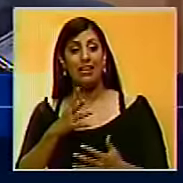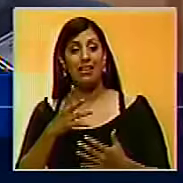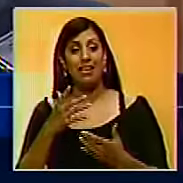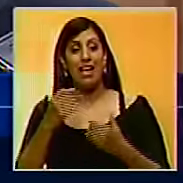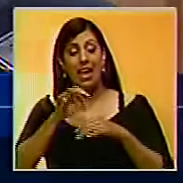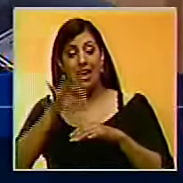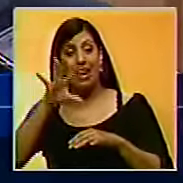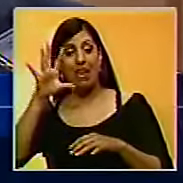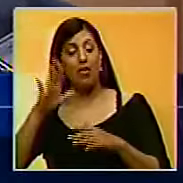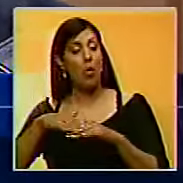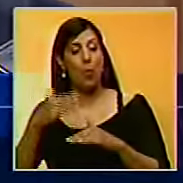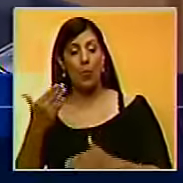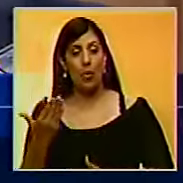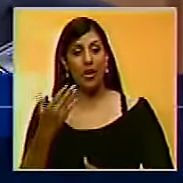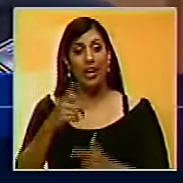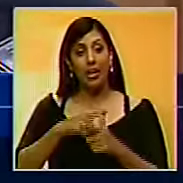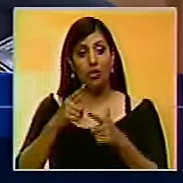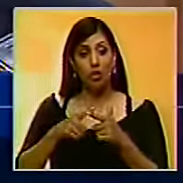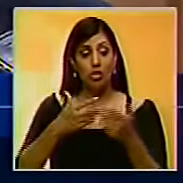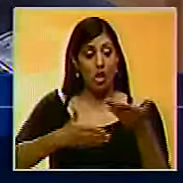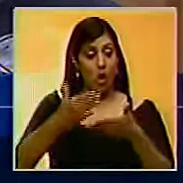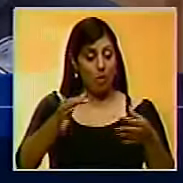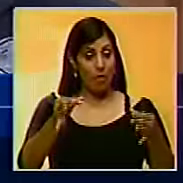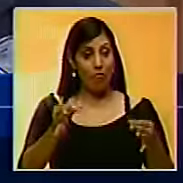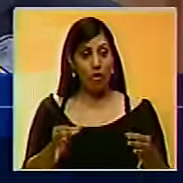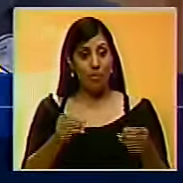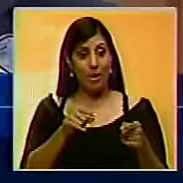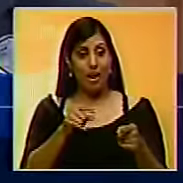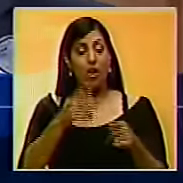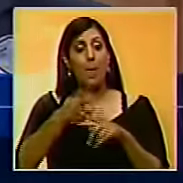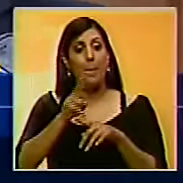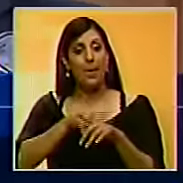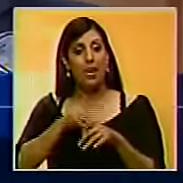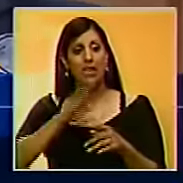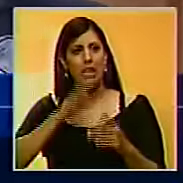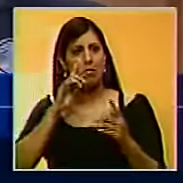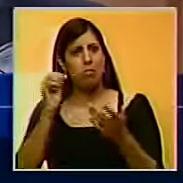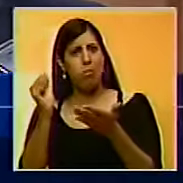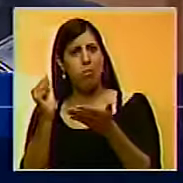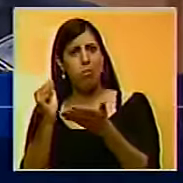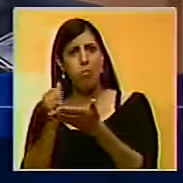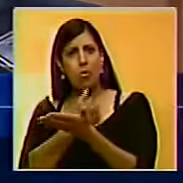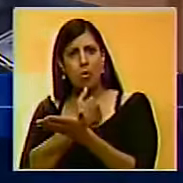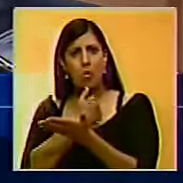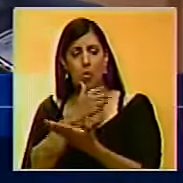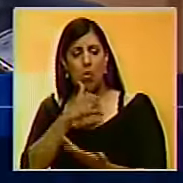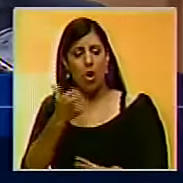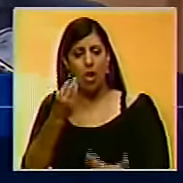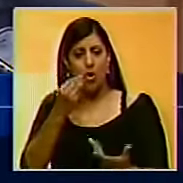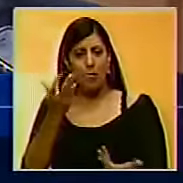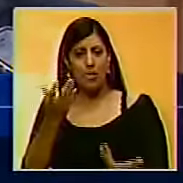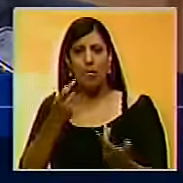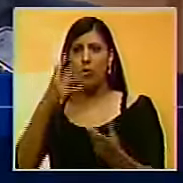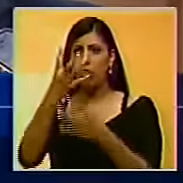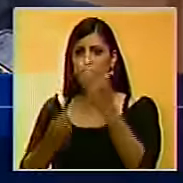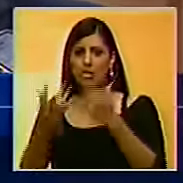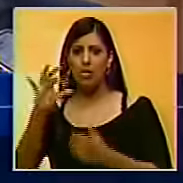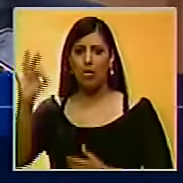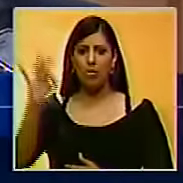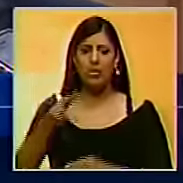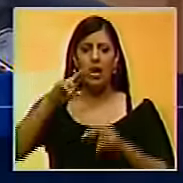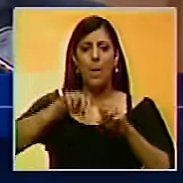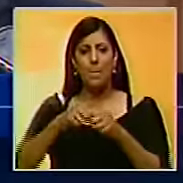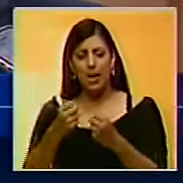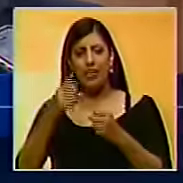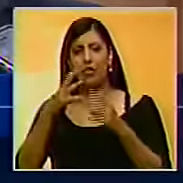seguirse agravando porque entonces el comercio formal cada vez va a haber los anaqueles cada día más vacíos en supermercados, en abasto, en